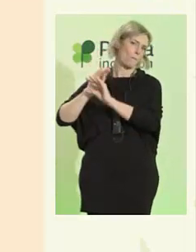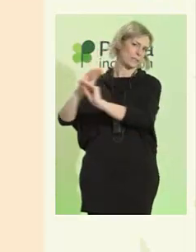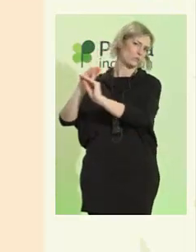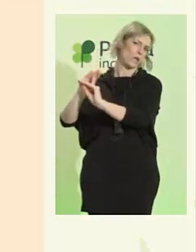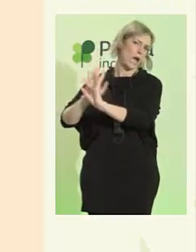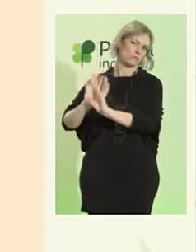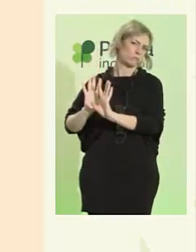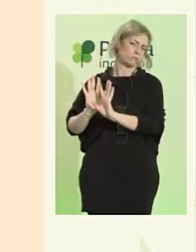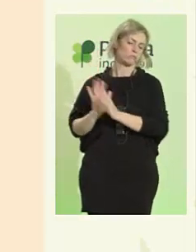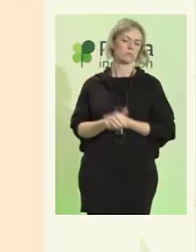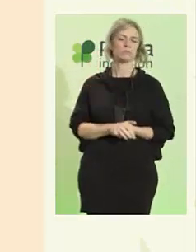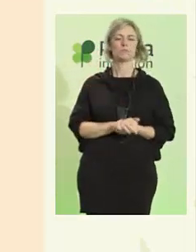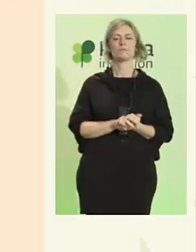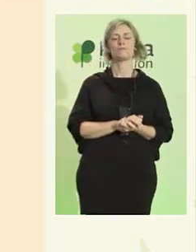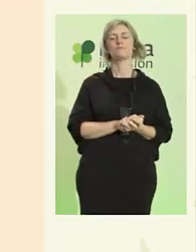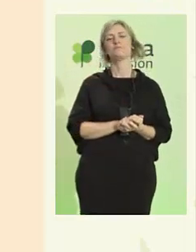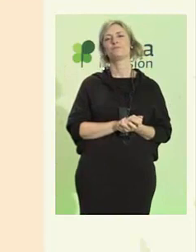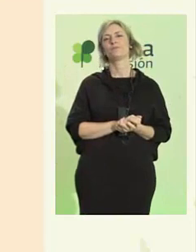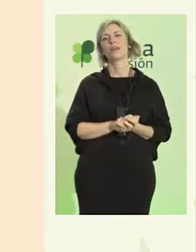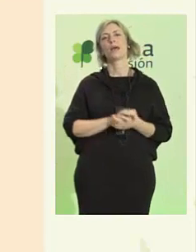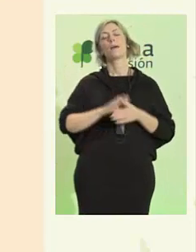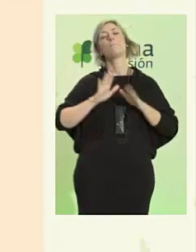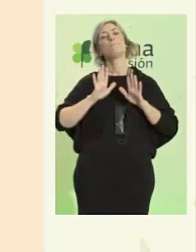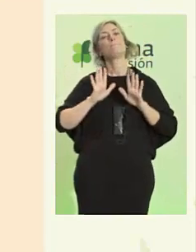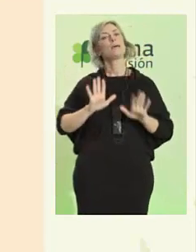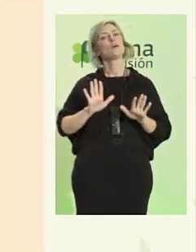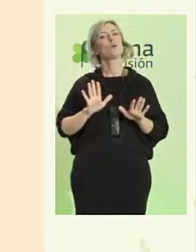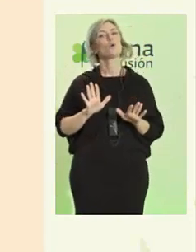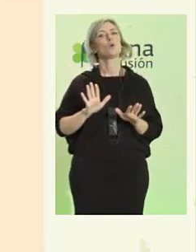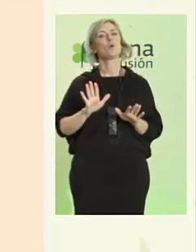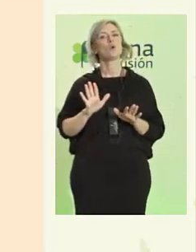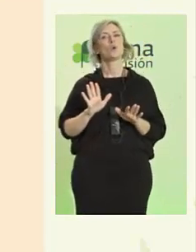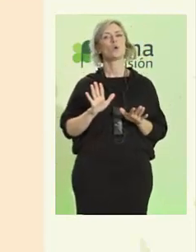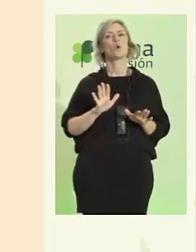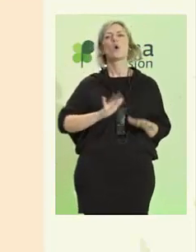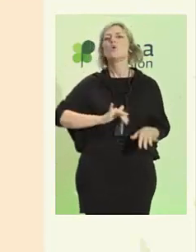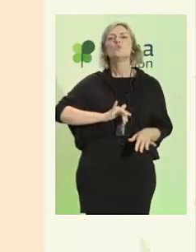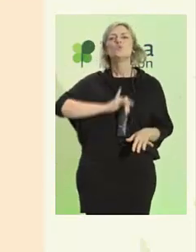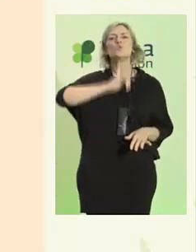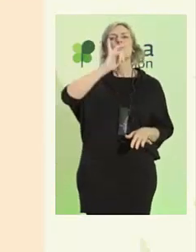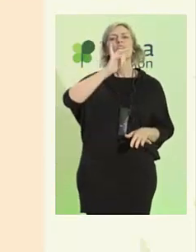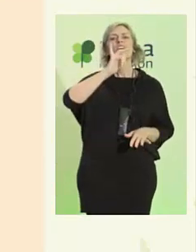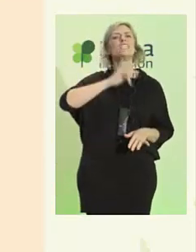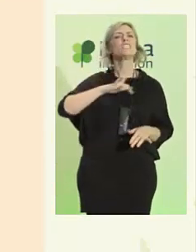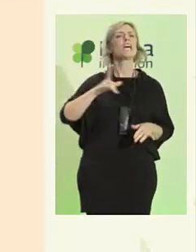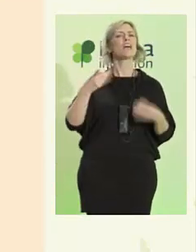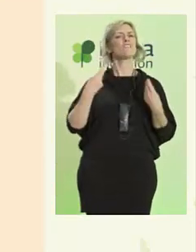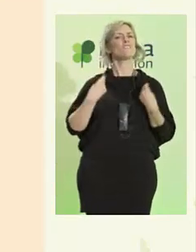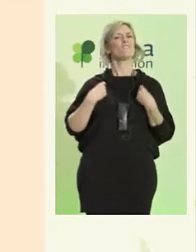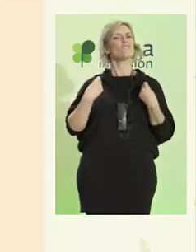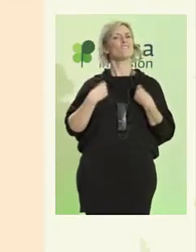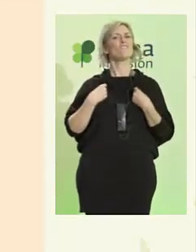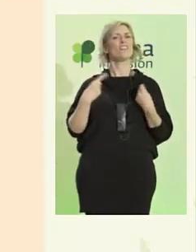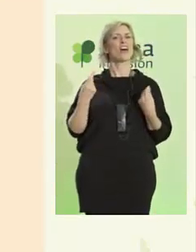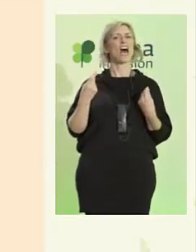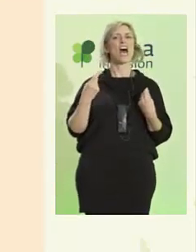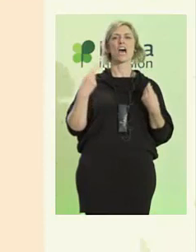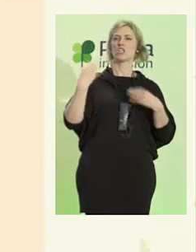Pero basta con incluirnos en la vida ordinaria, es suficiente.